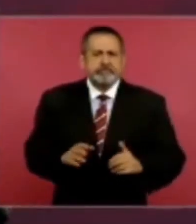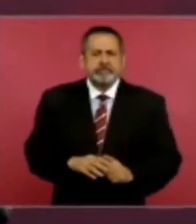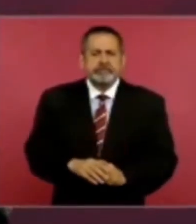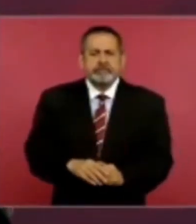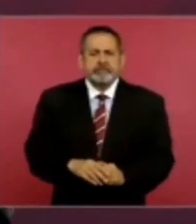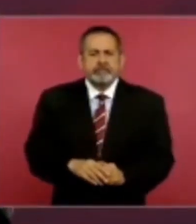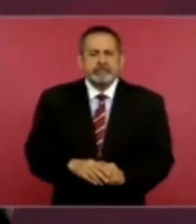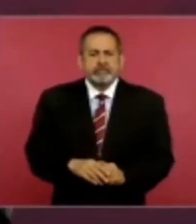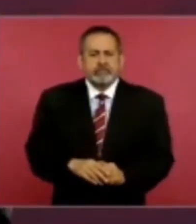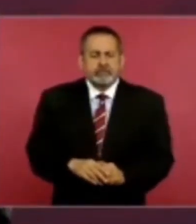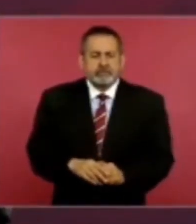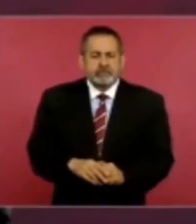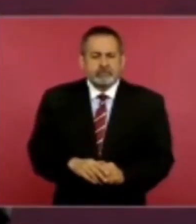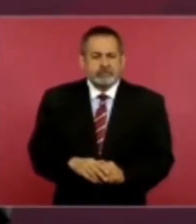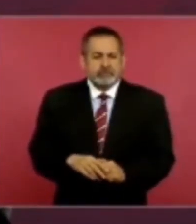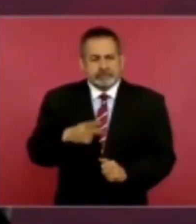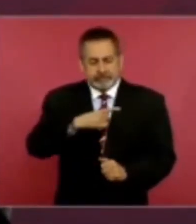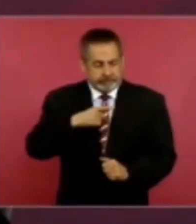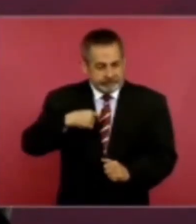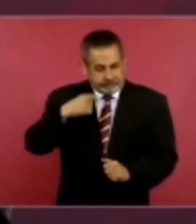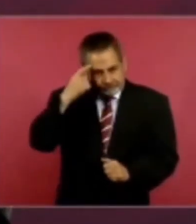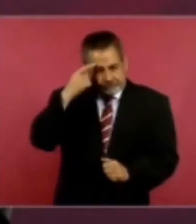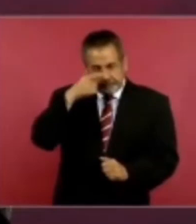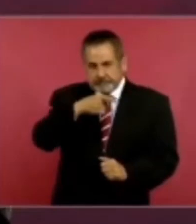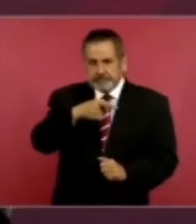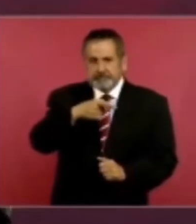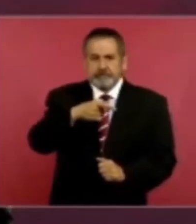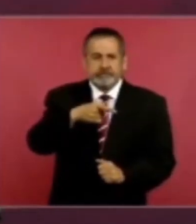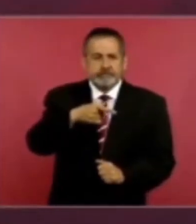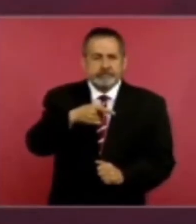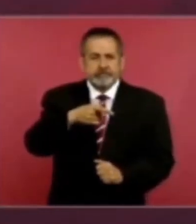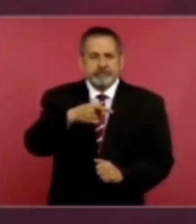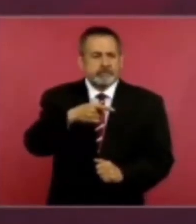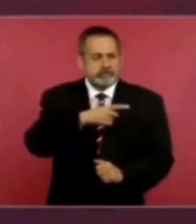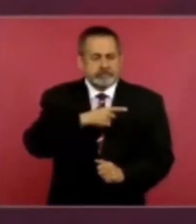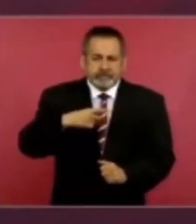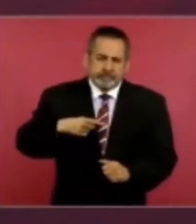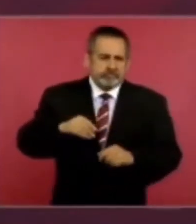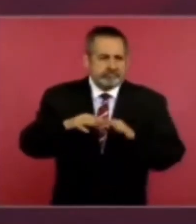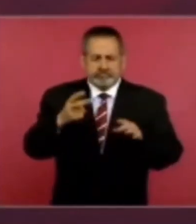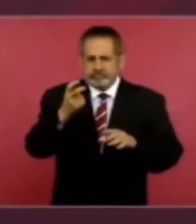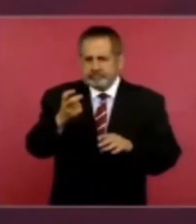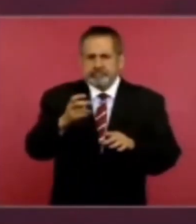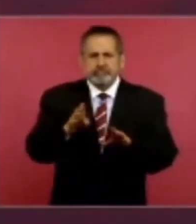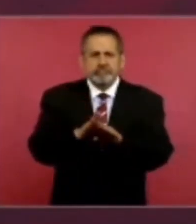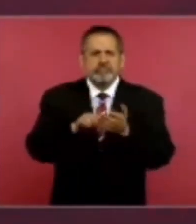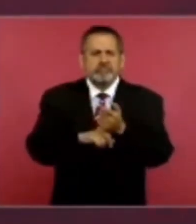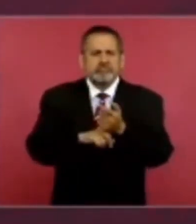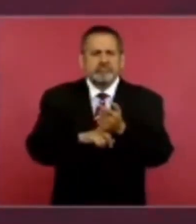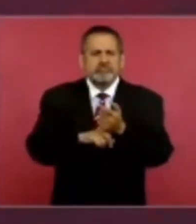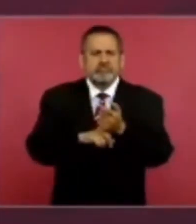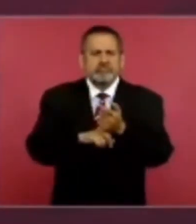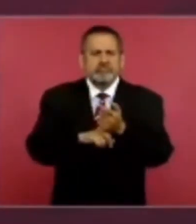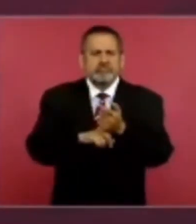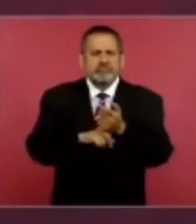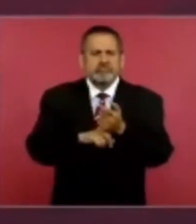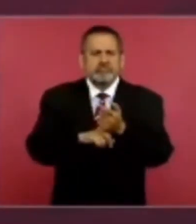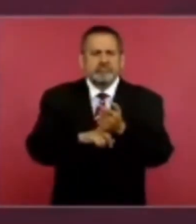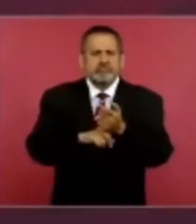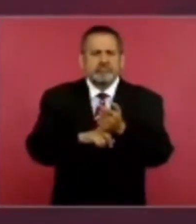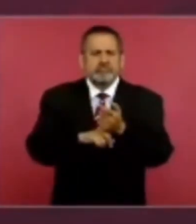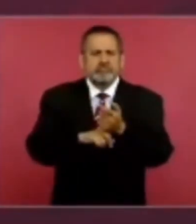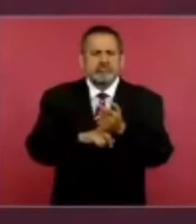se debería hacerse de esta manera. Acudamos a instancias